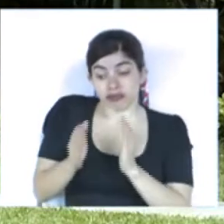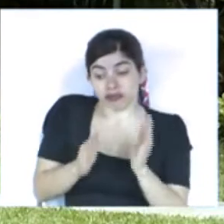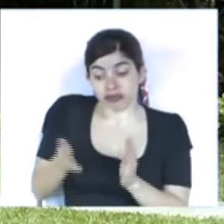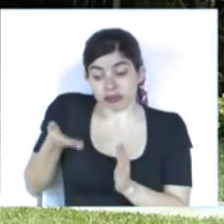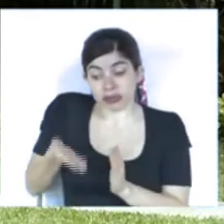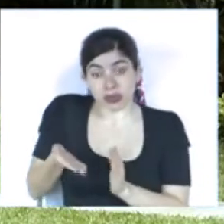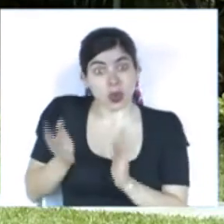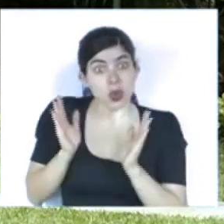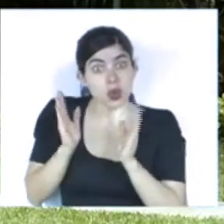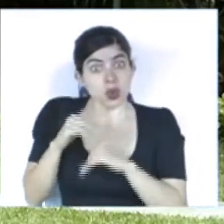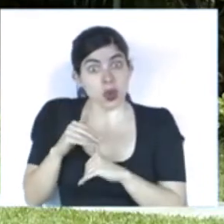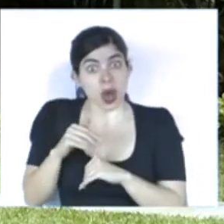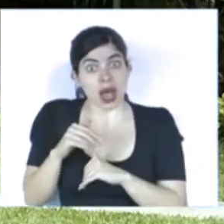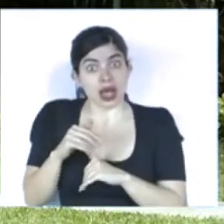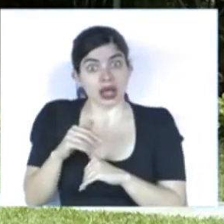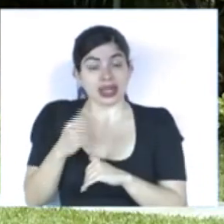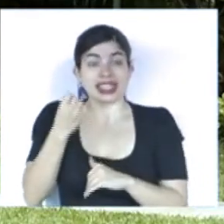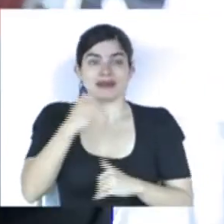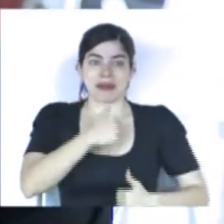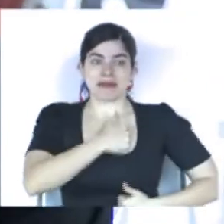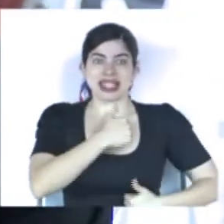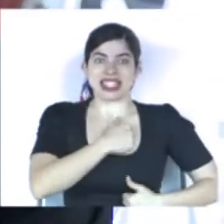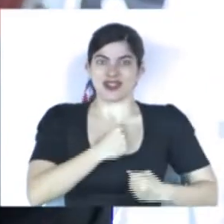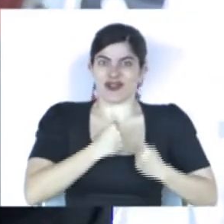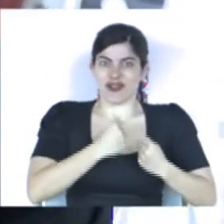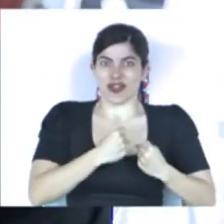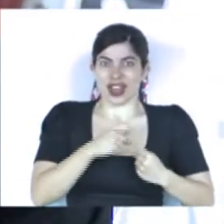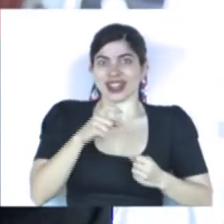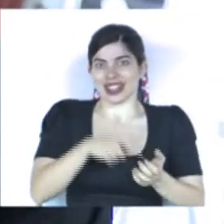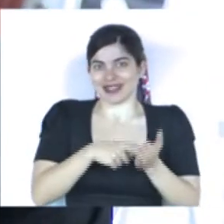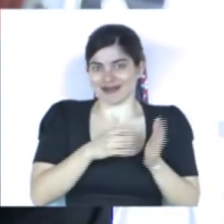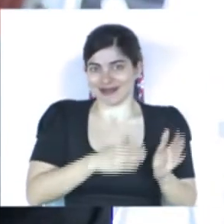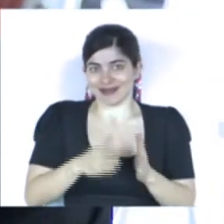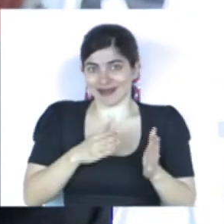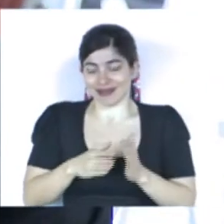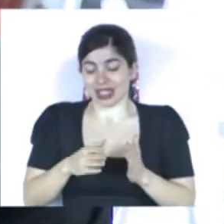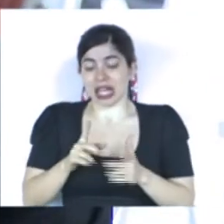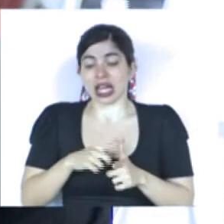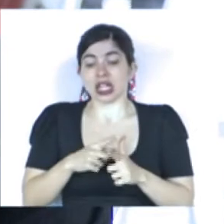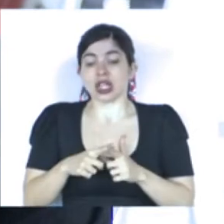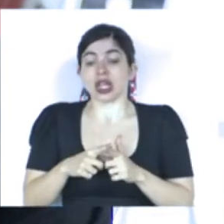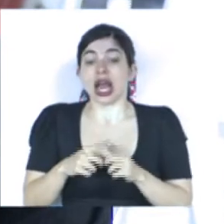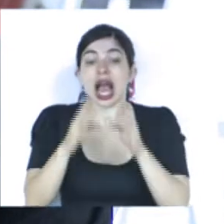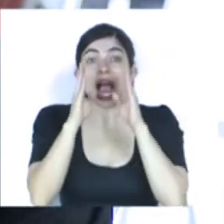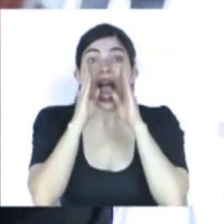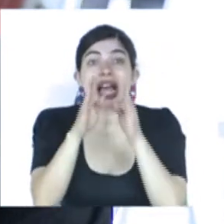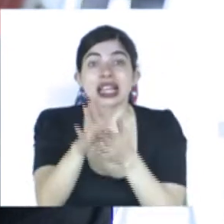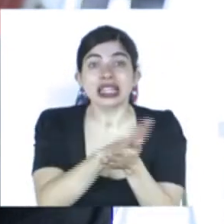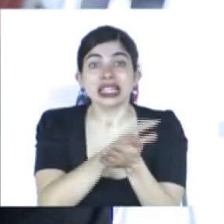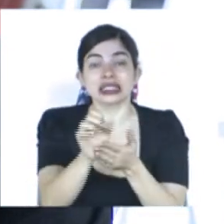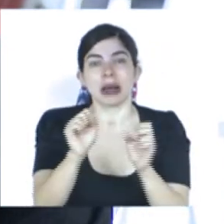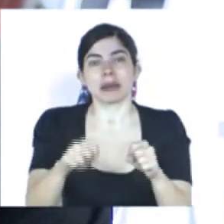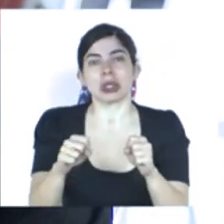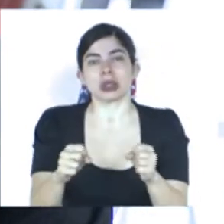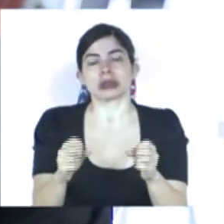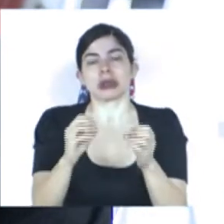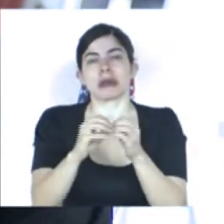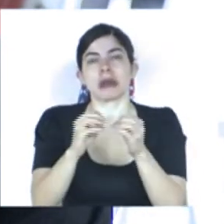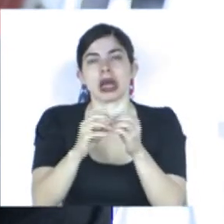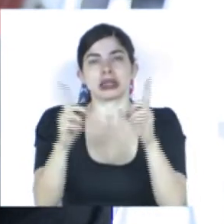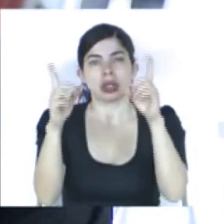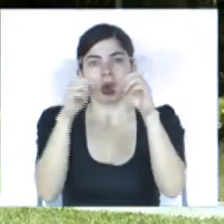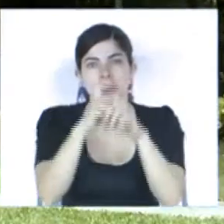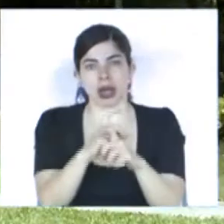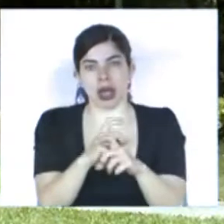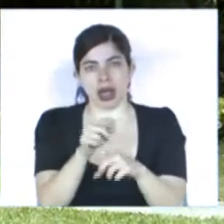que supone tener unas fuerzas armadas robustas, la tensión de los desastres se puede tornar más compleja, muchísimo más